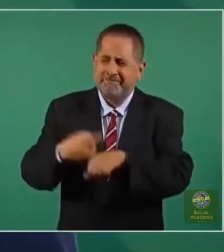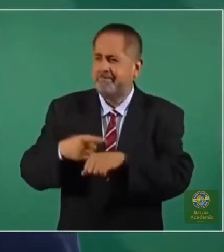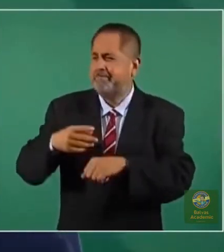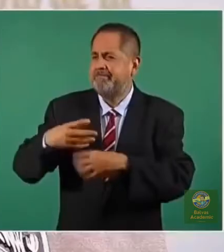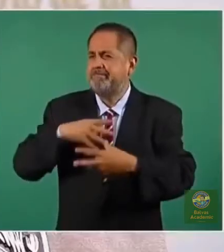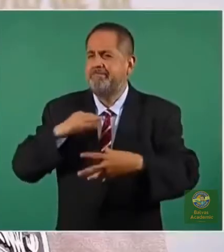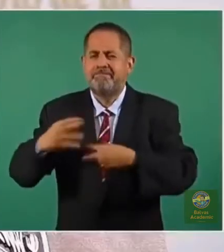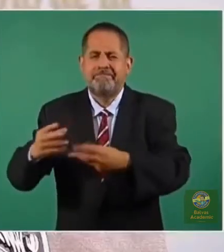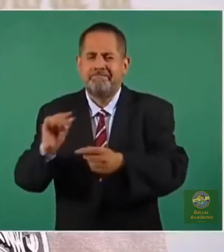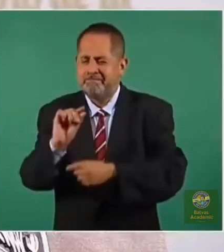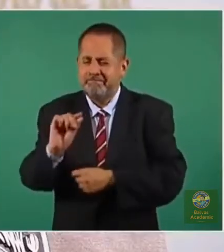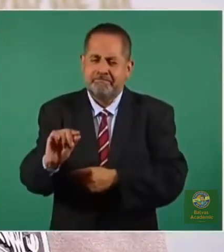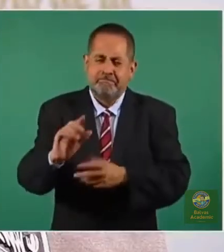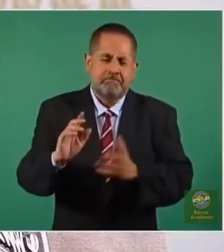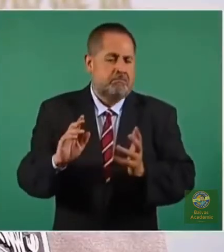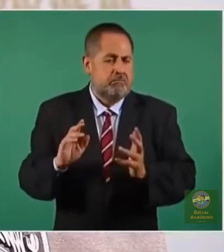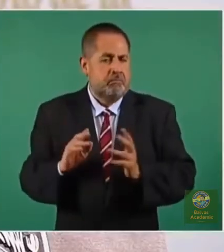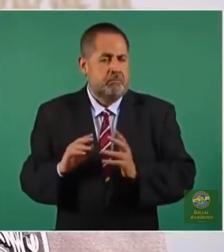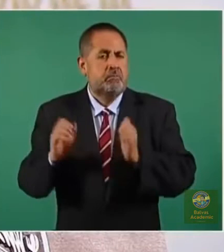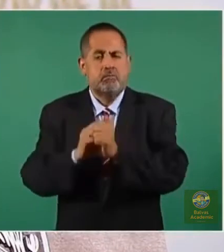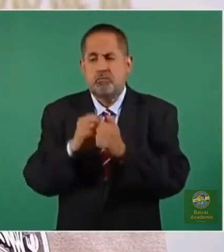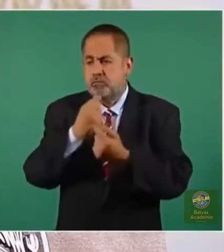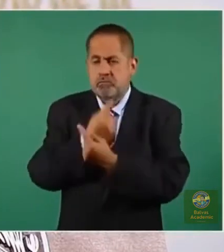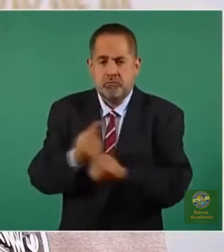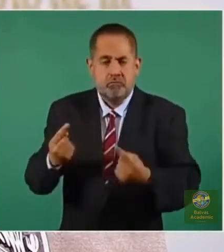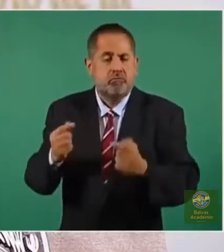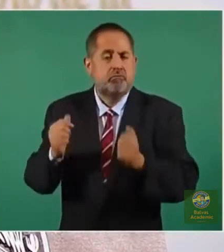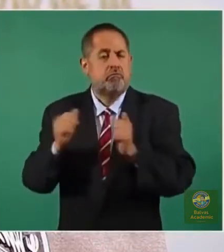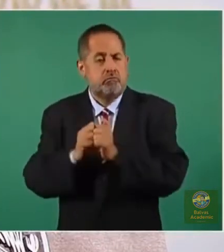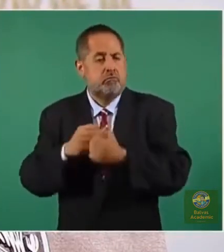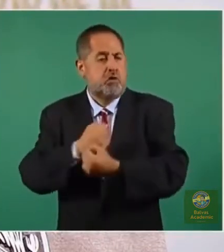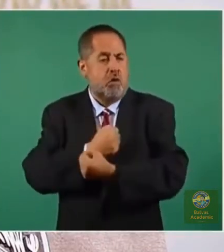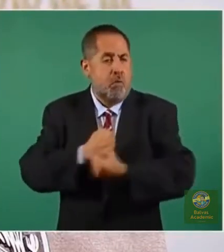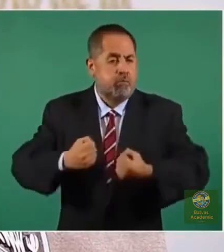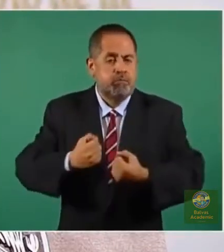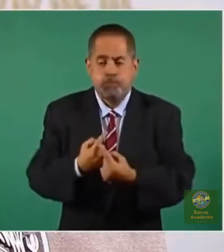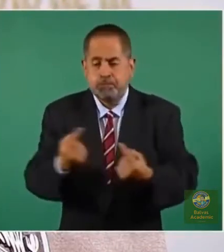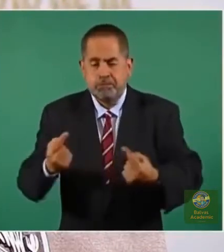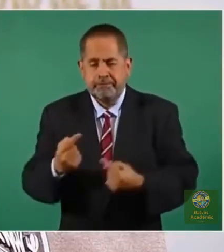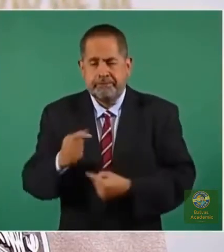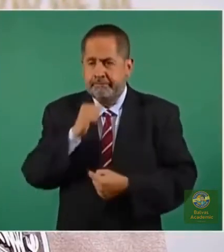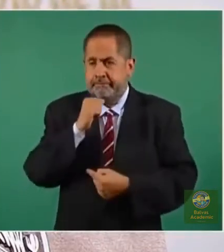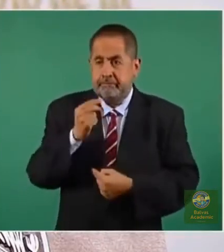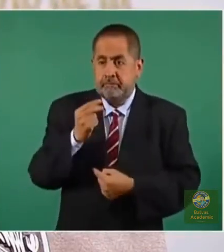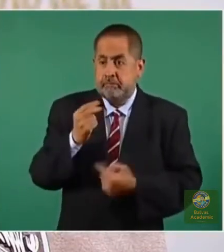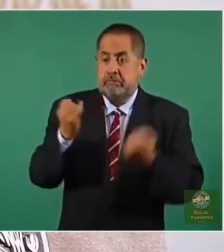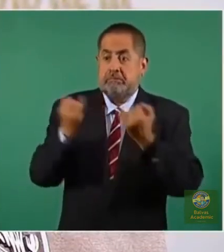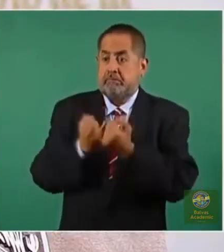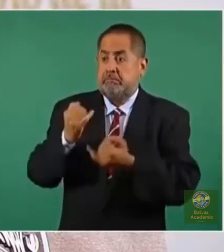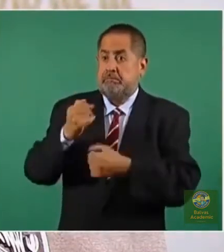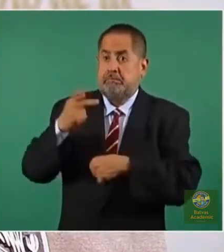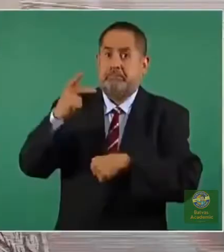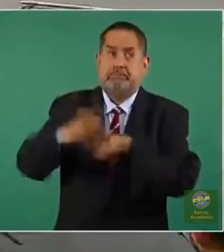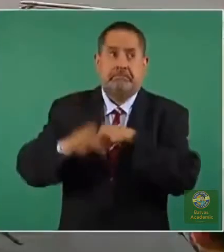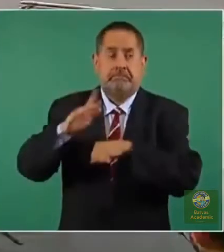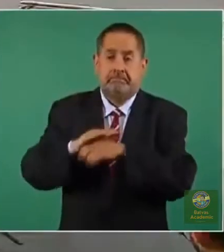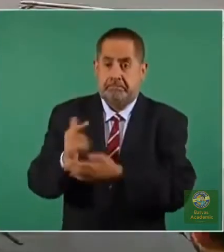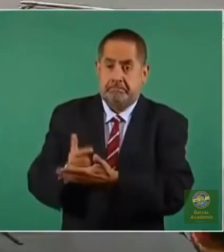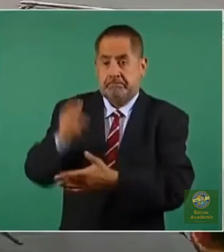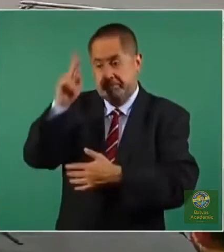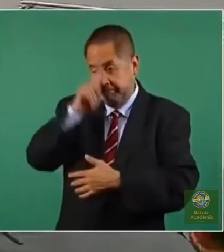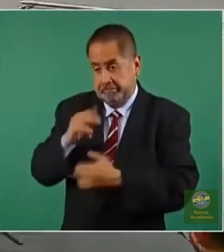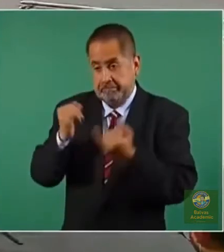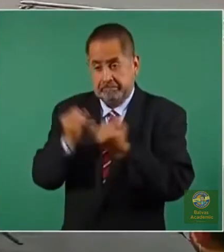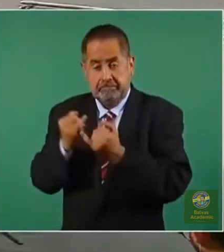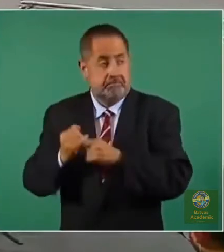estas personas con estos menores de edad con sobrepeso u obesidad no necesariamente tienen un incremento como sí ocurre